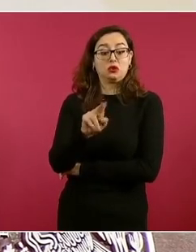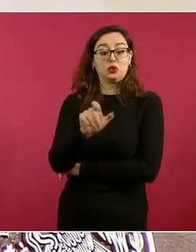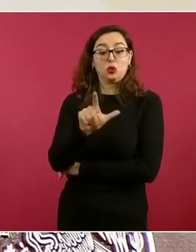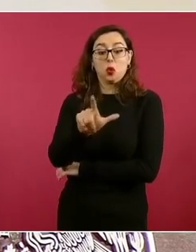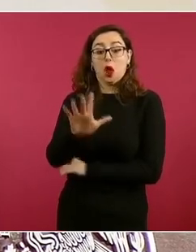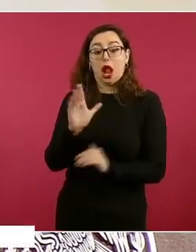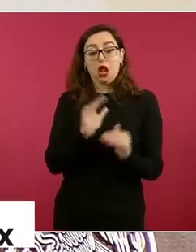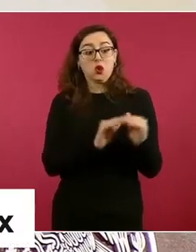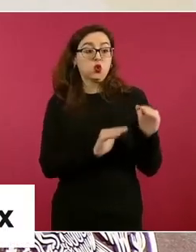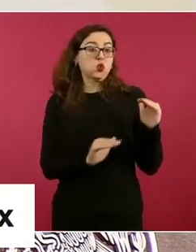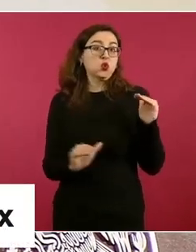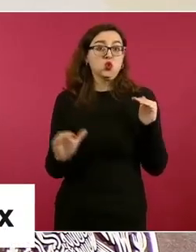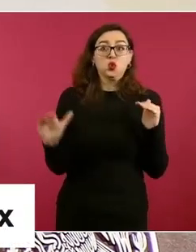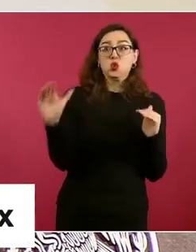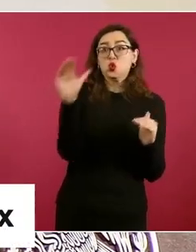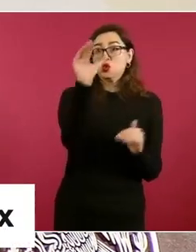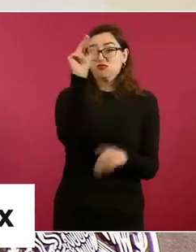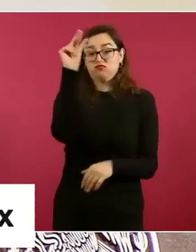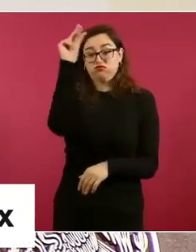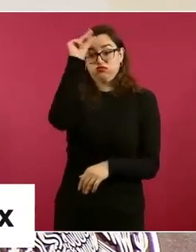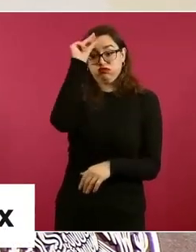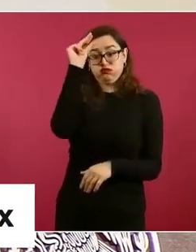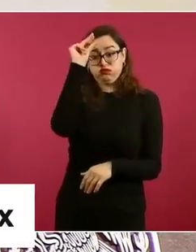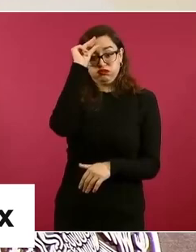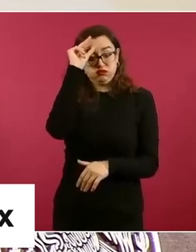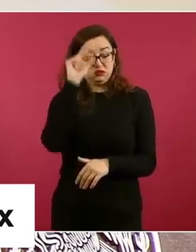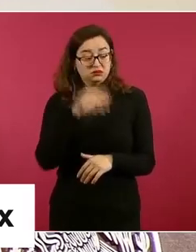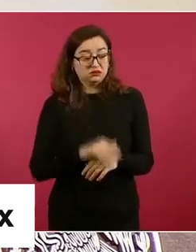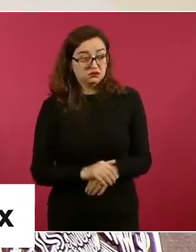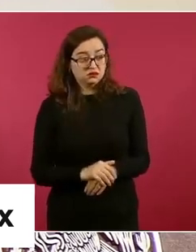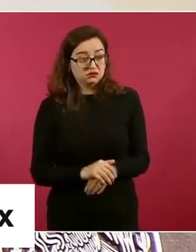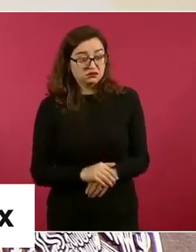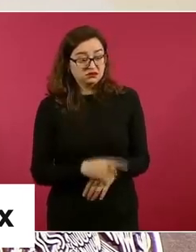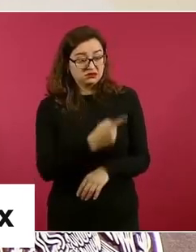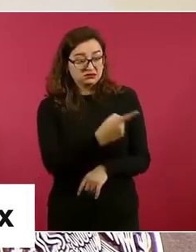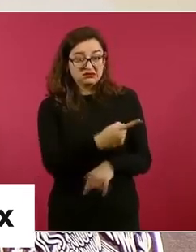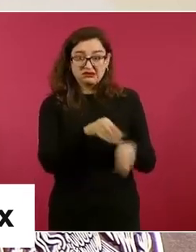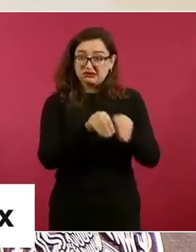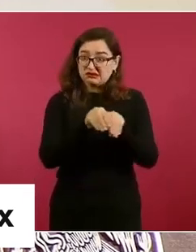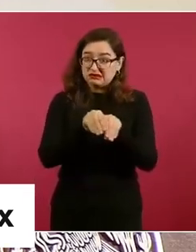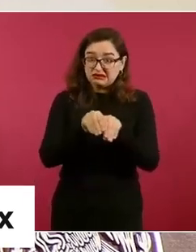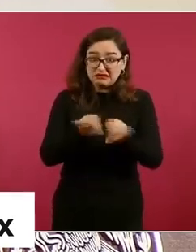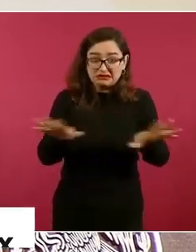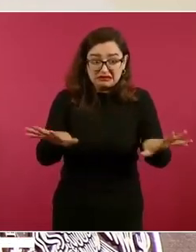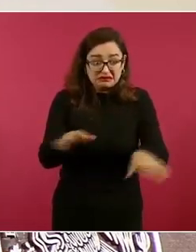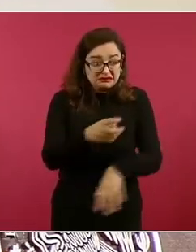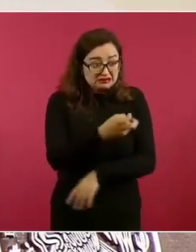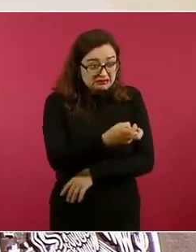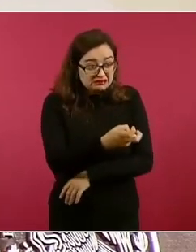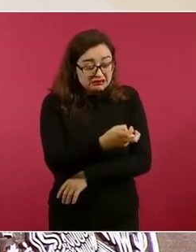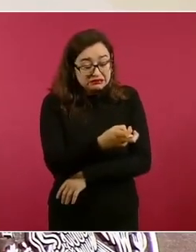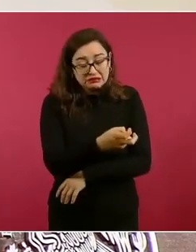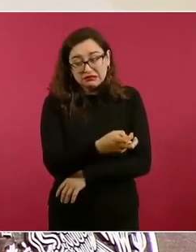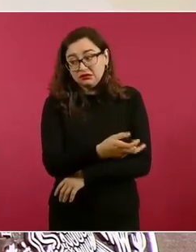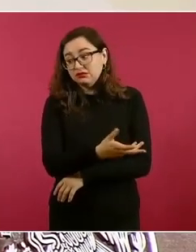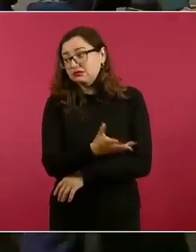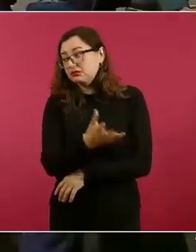un supuesto intelectual o periodista se atreve a esto, imagínense